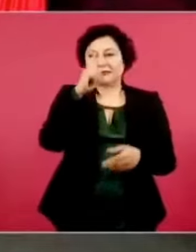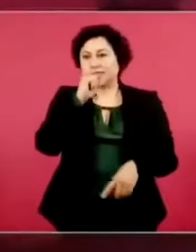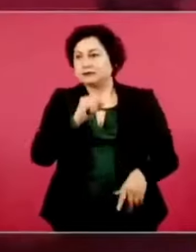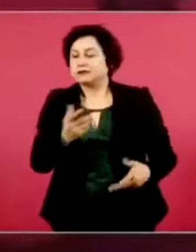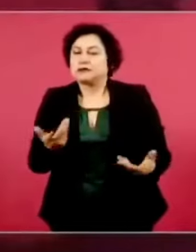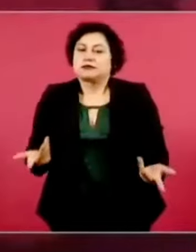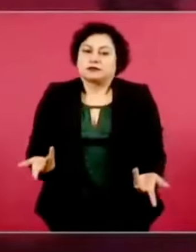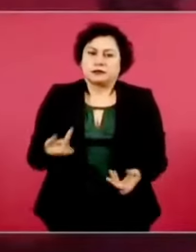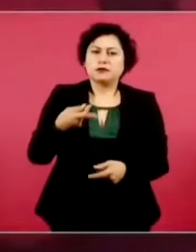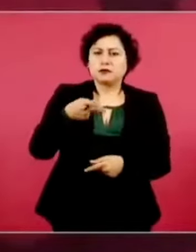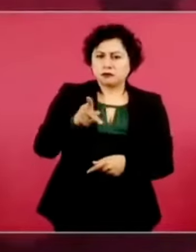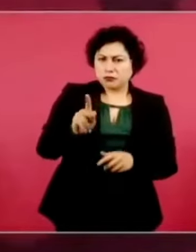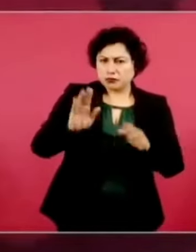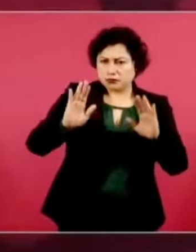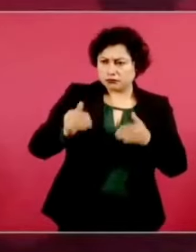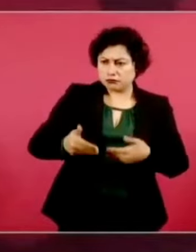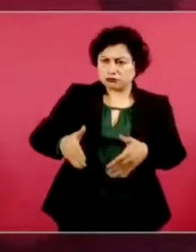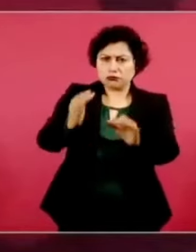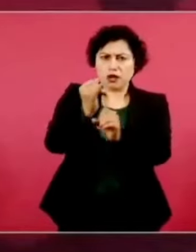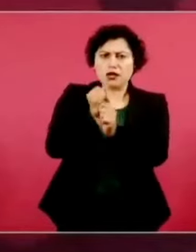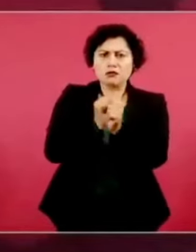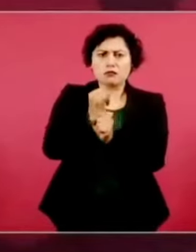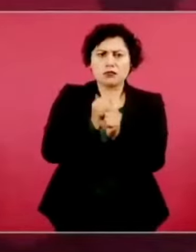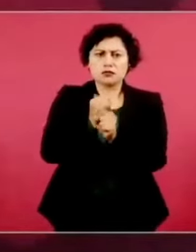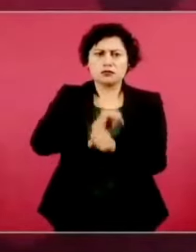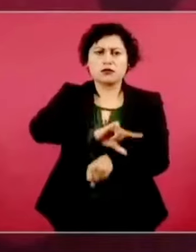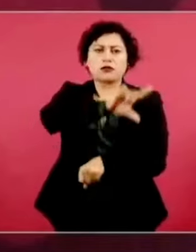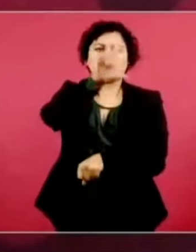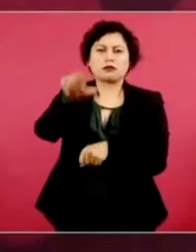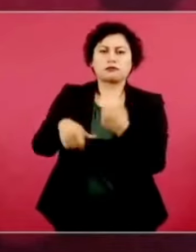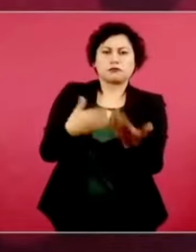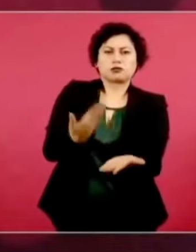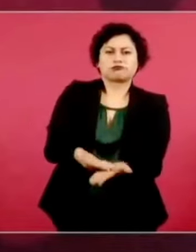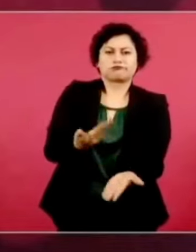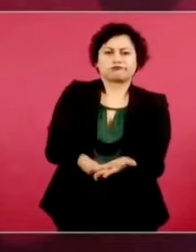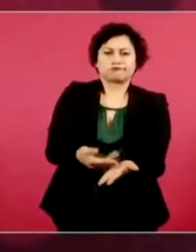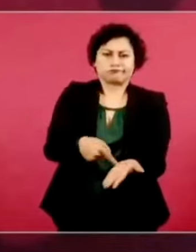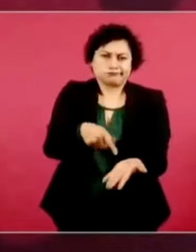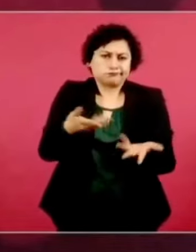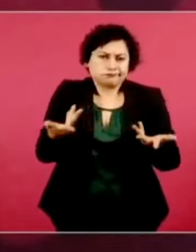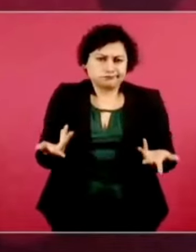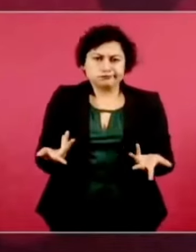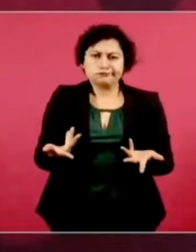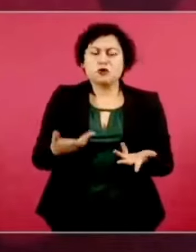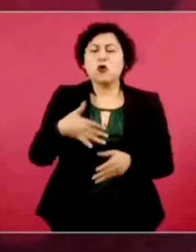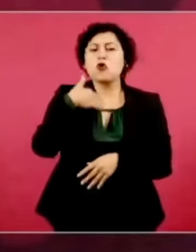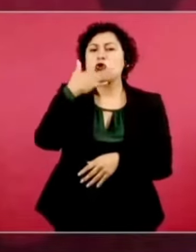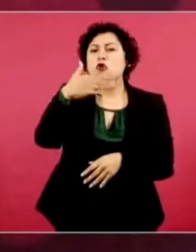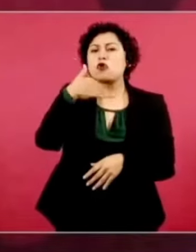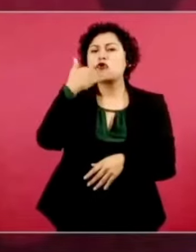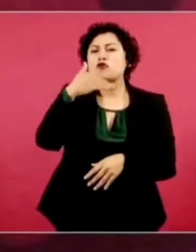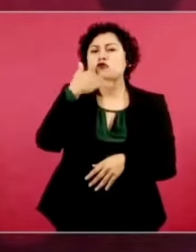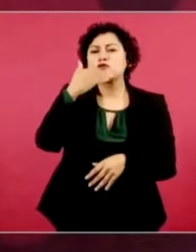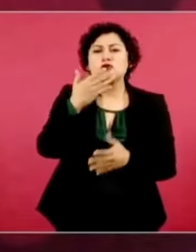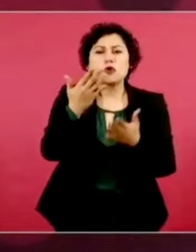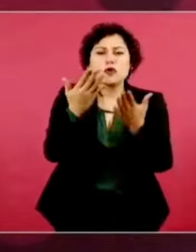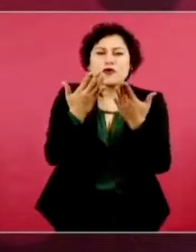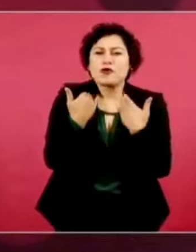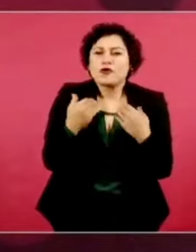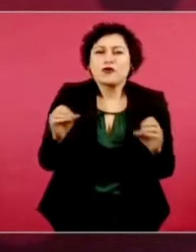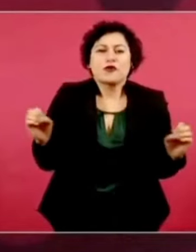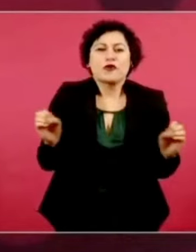investiga, ya no hay corrupción. O sea, no les gusta esto a los